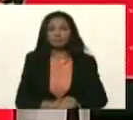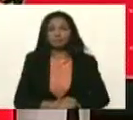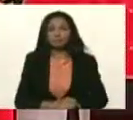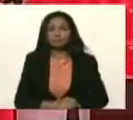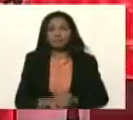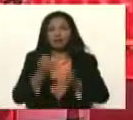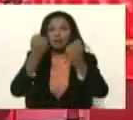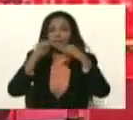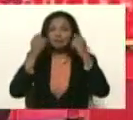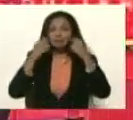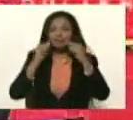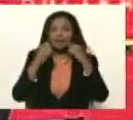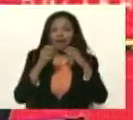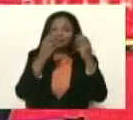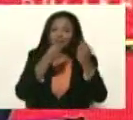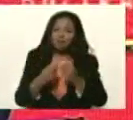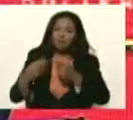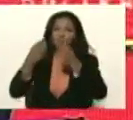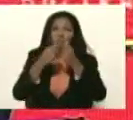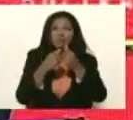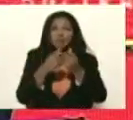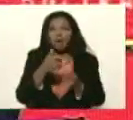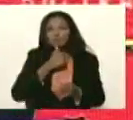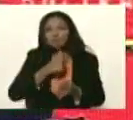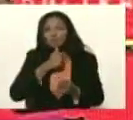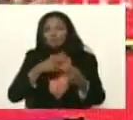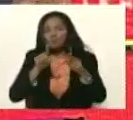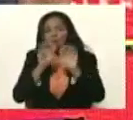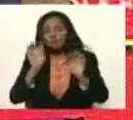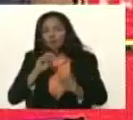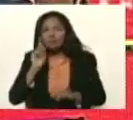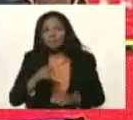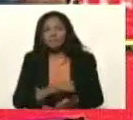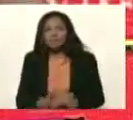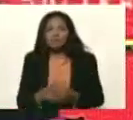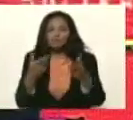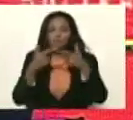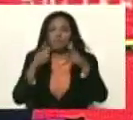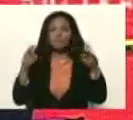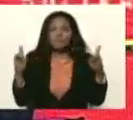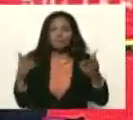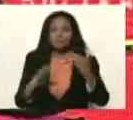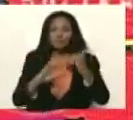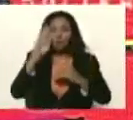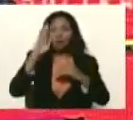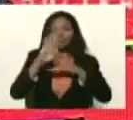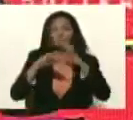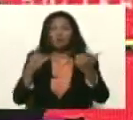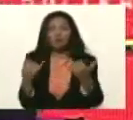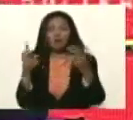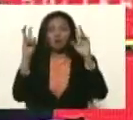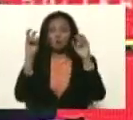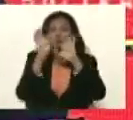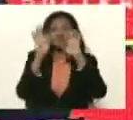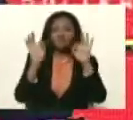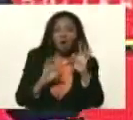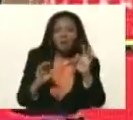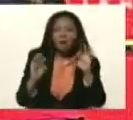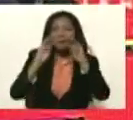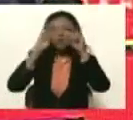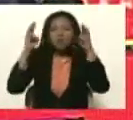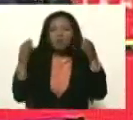ensayos, de una economía, de resistencia, en expansión, y crecimiento, con nuevas modalidades,